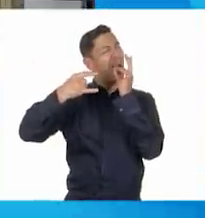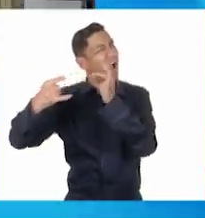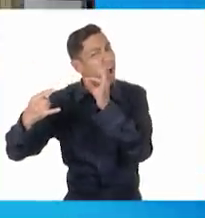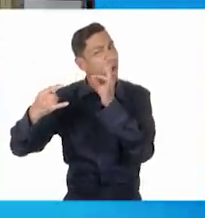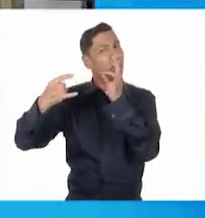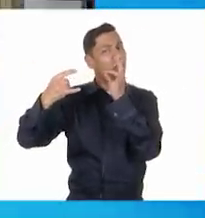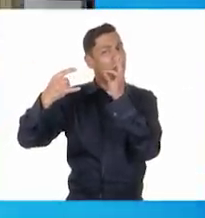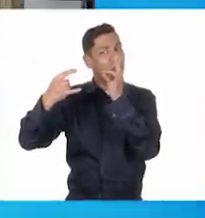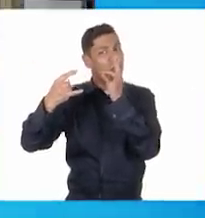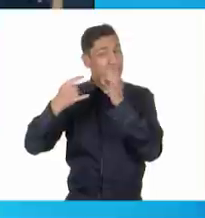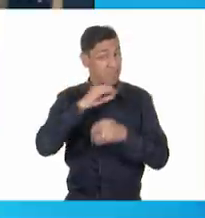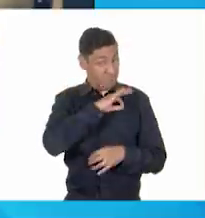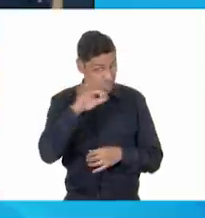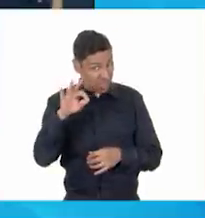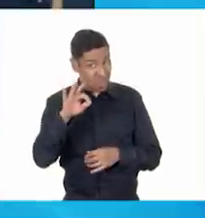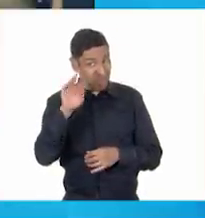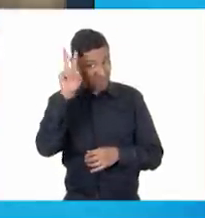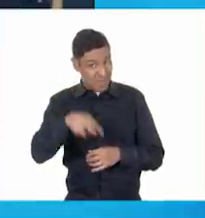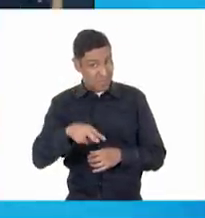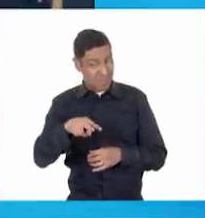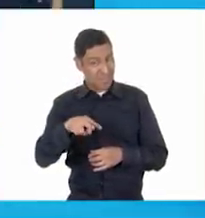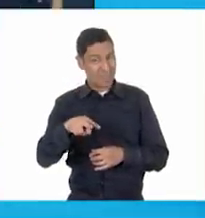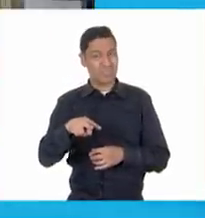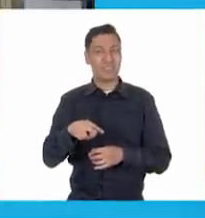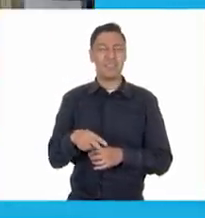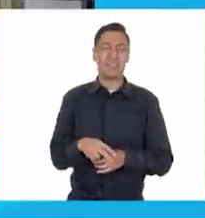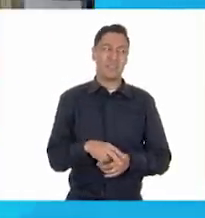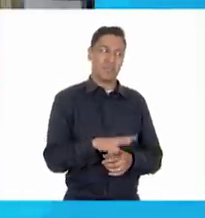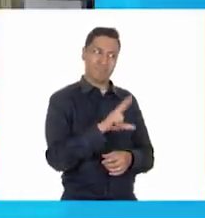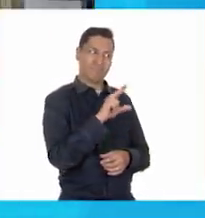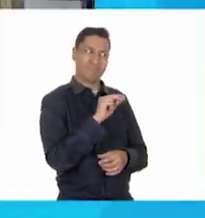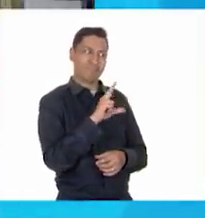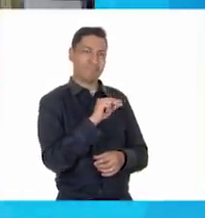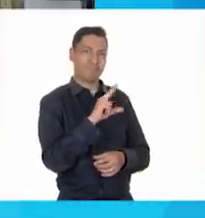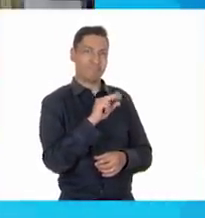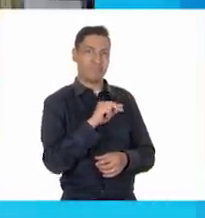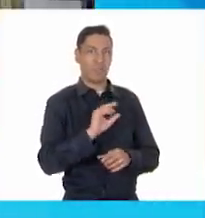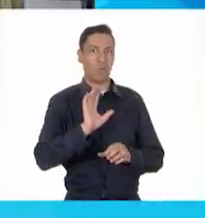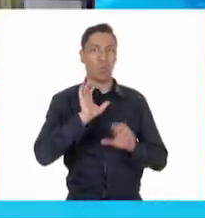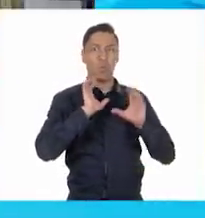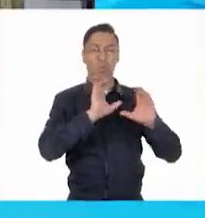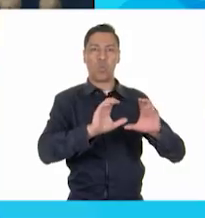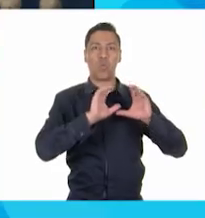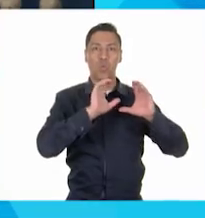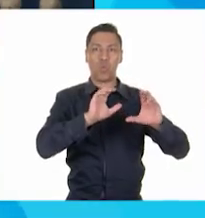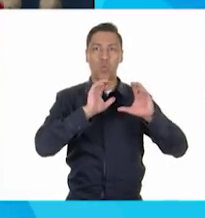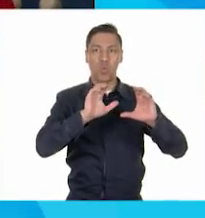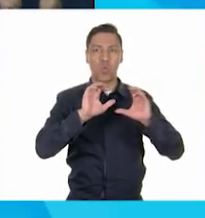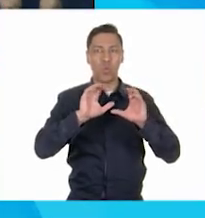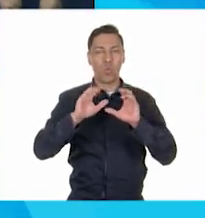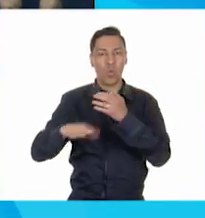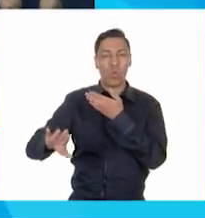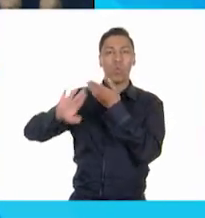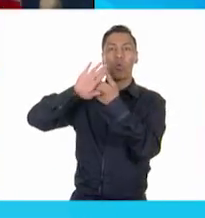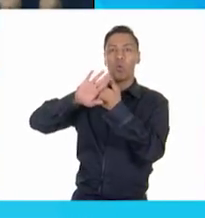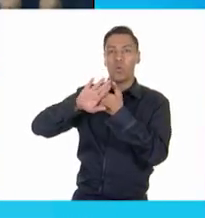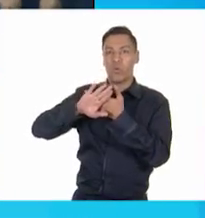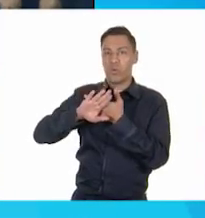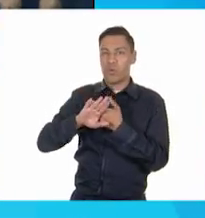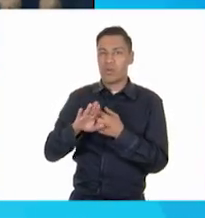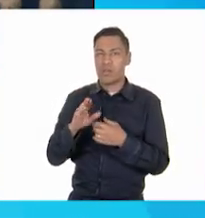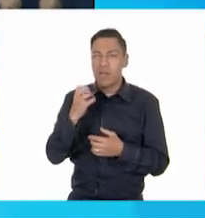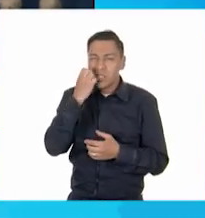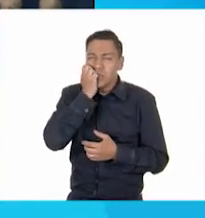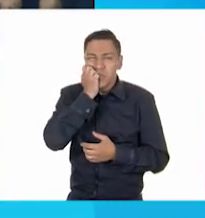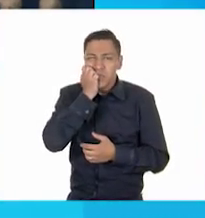¿Es cierto? Es que es un primo muy travieso. ¡No! Así puedes lastimarte. ¡Ay! Entonces, ya